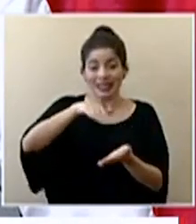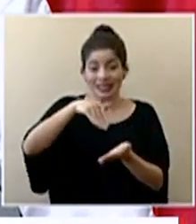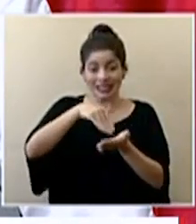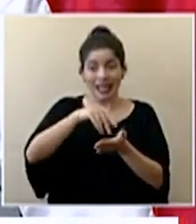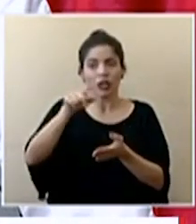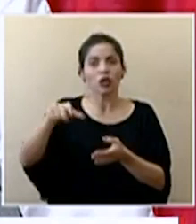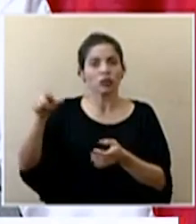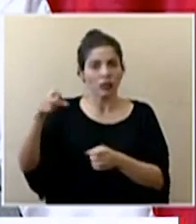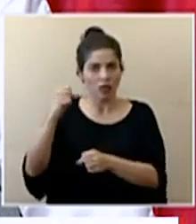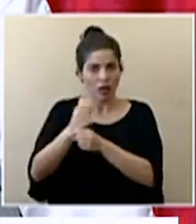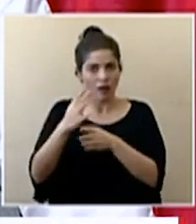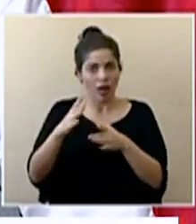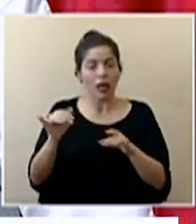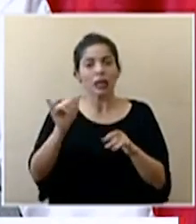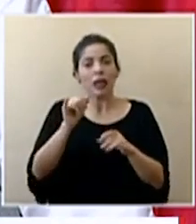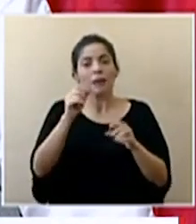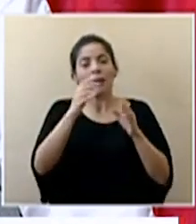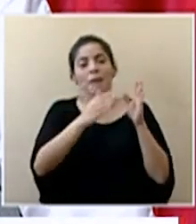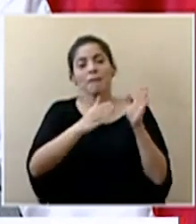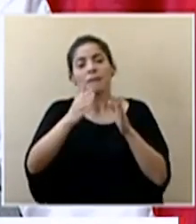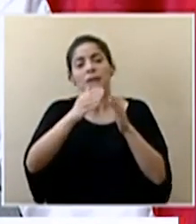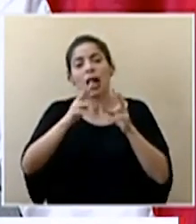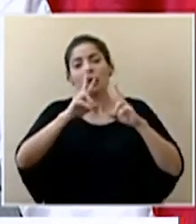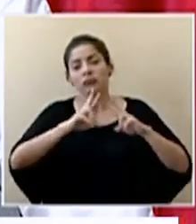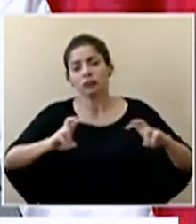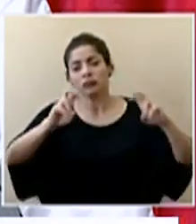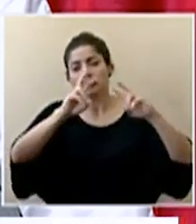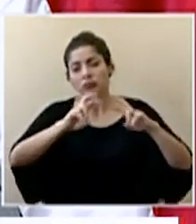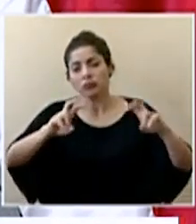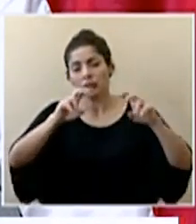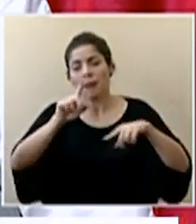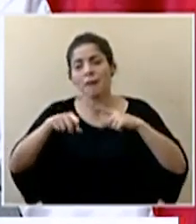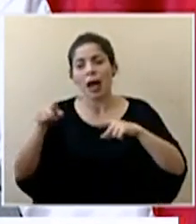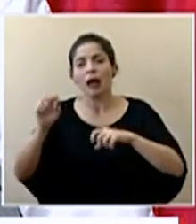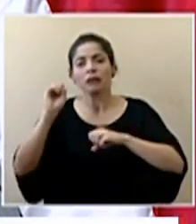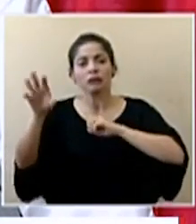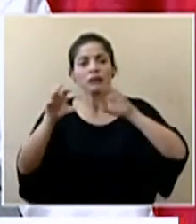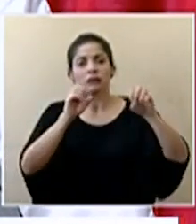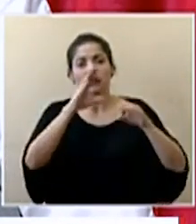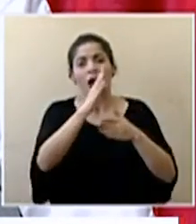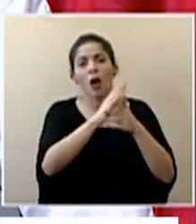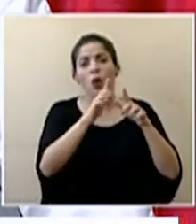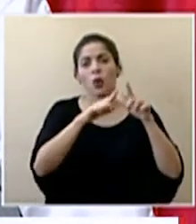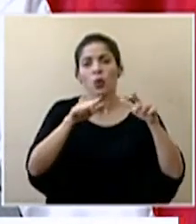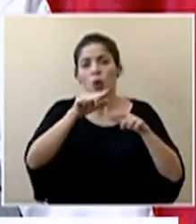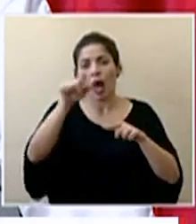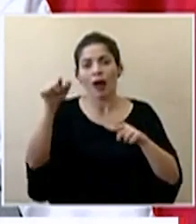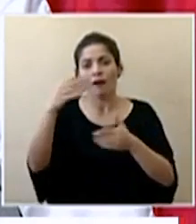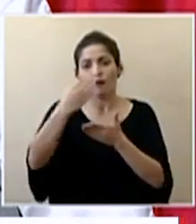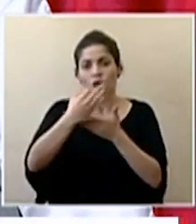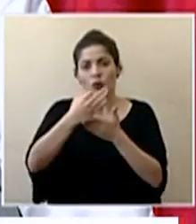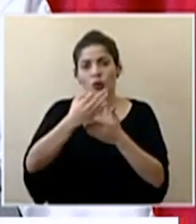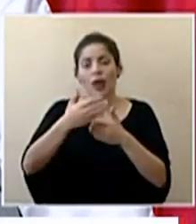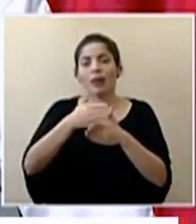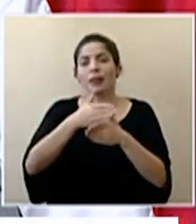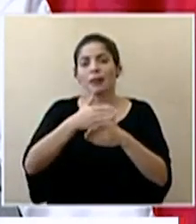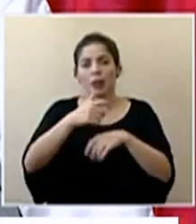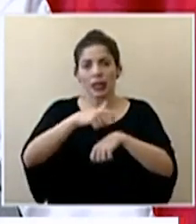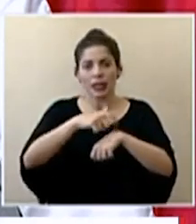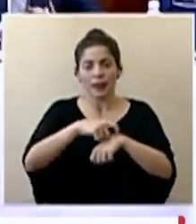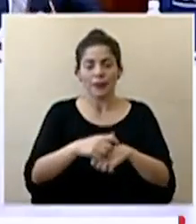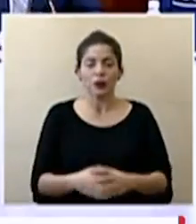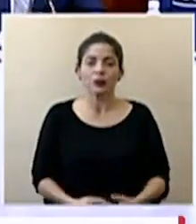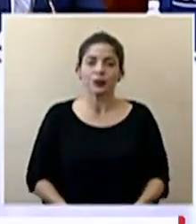y tenemos proyectado de acuerdo a análisis que estamos haciendo enviarlos a alguna parte del sector fronterizo durante un tiempo determinado